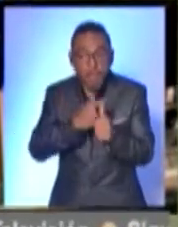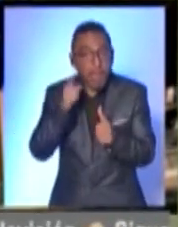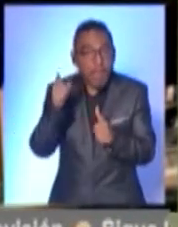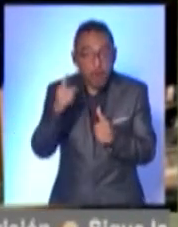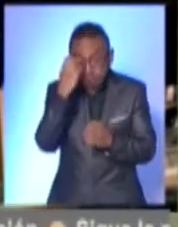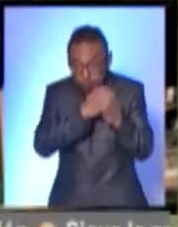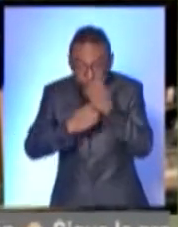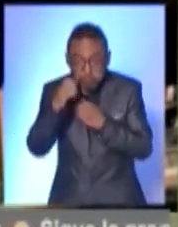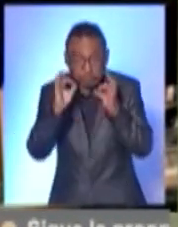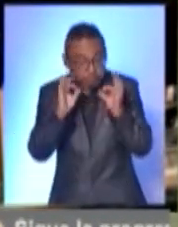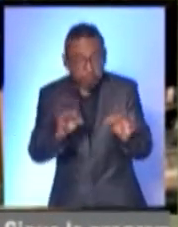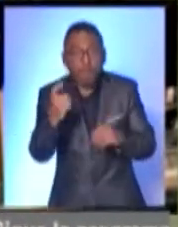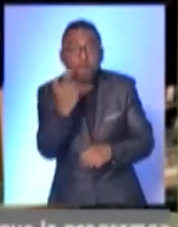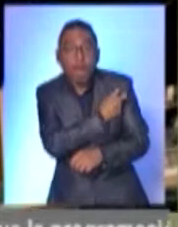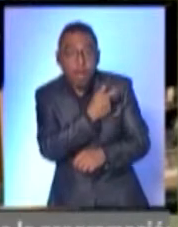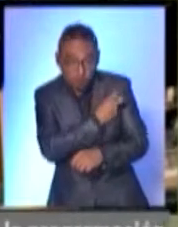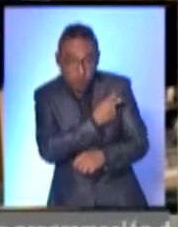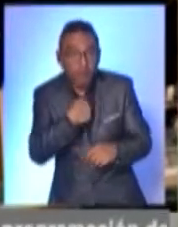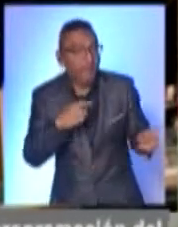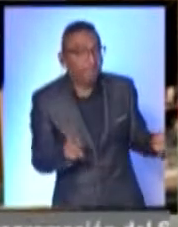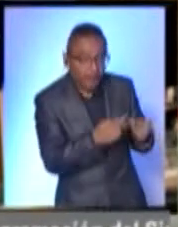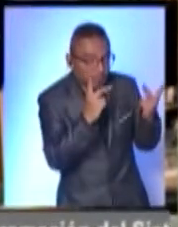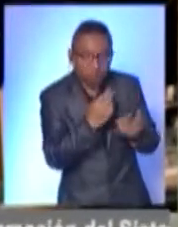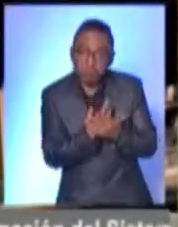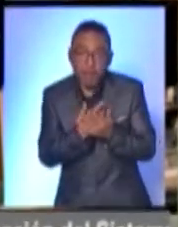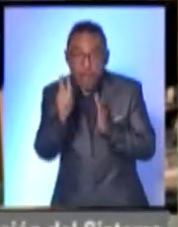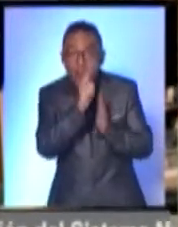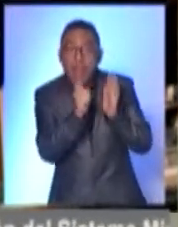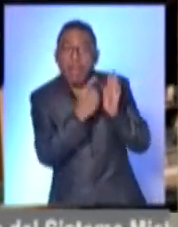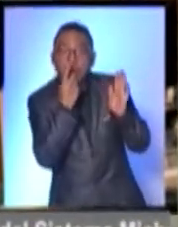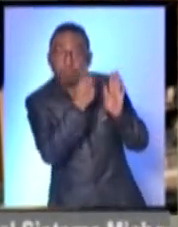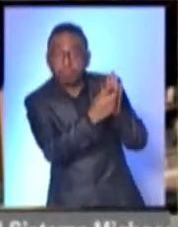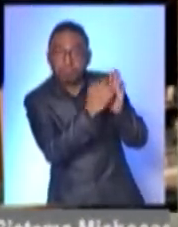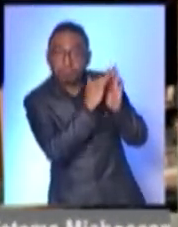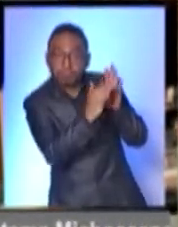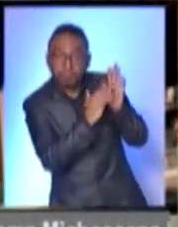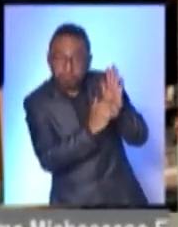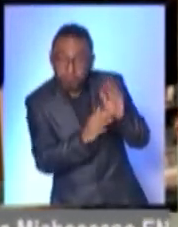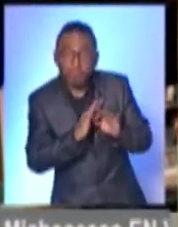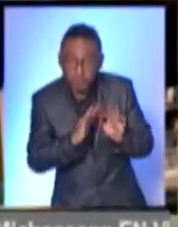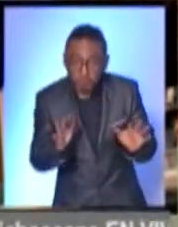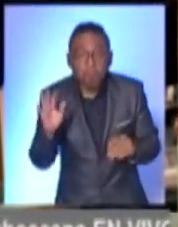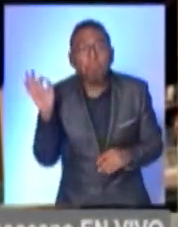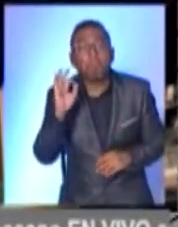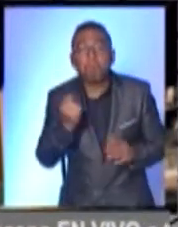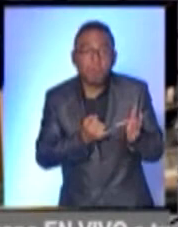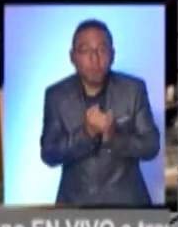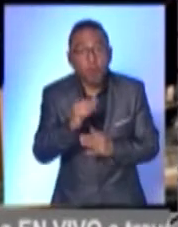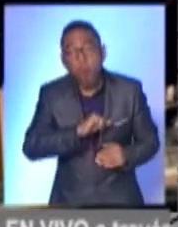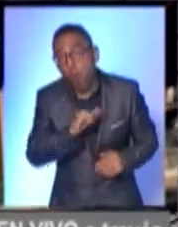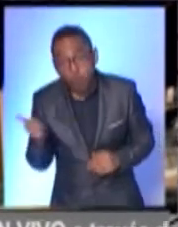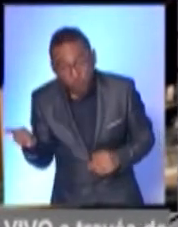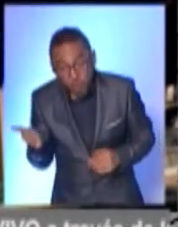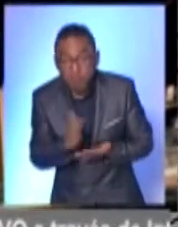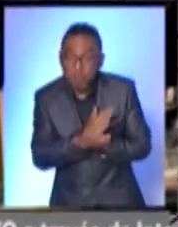Para que yo la pueda vender. Eso es lo que dice la ley. Si se toman otras decisiones o cambian eso, bueno,